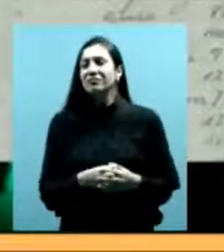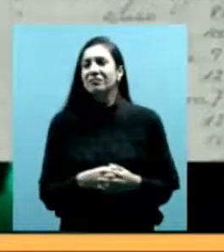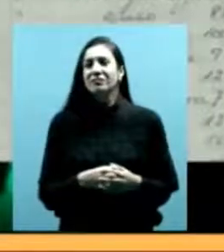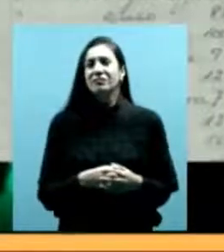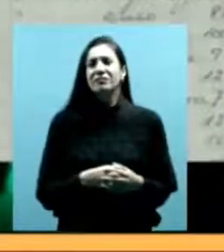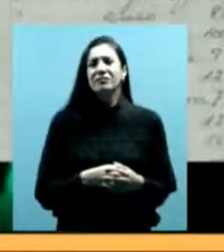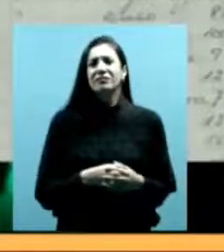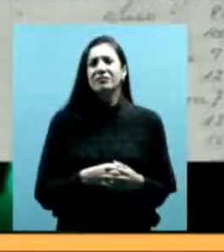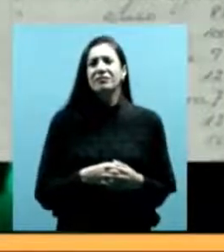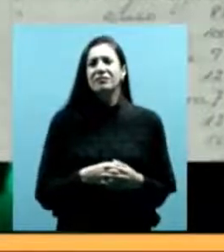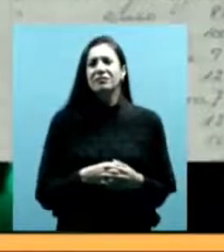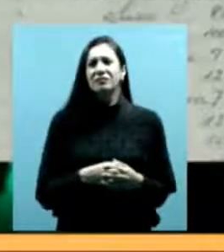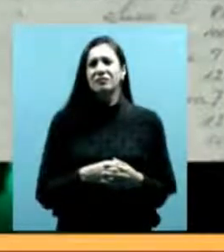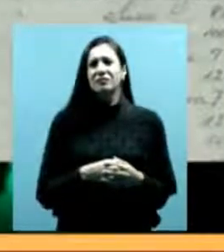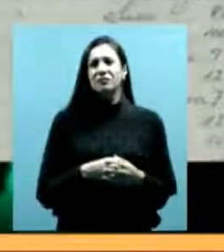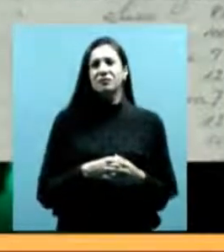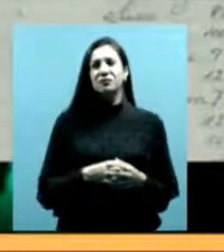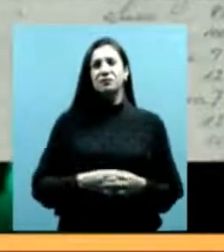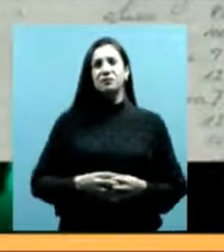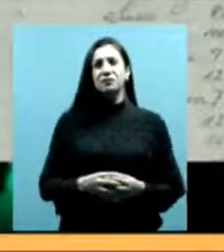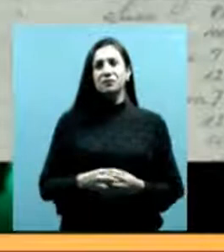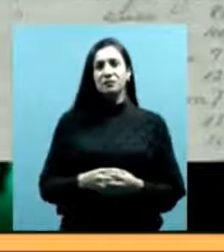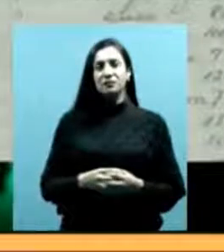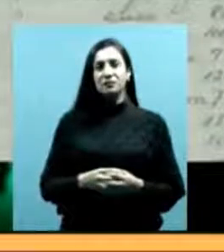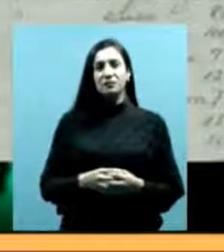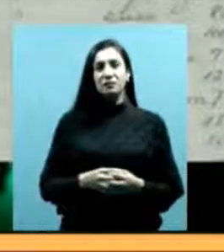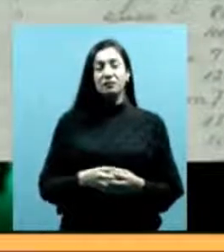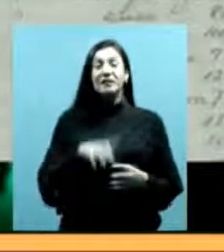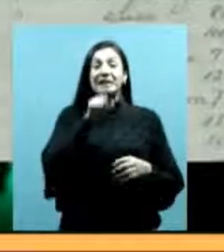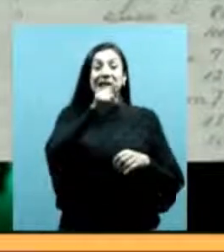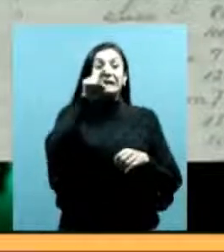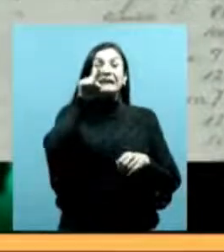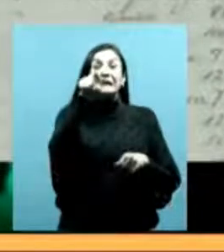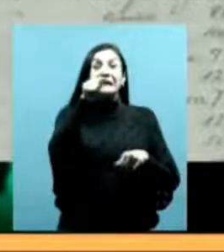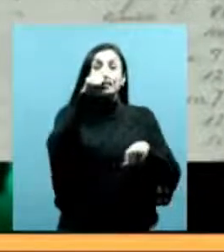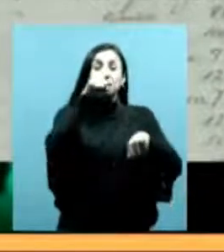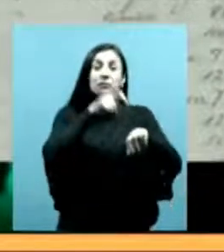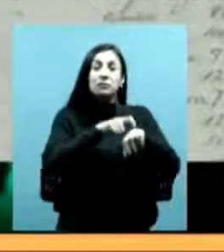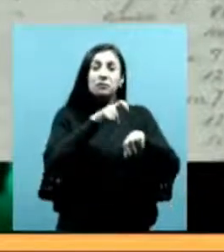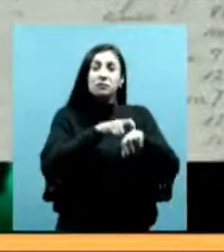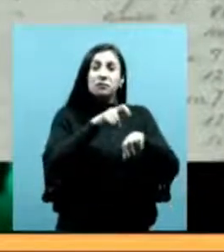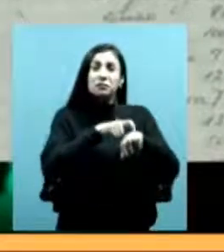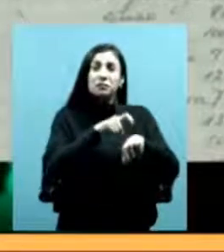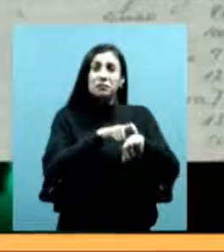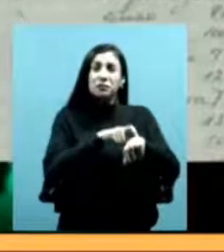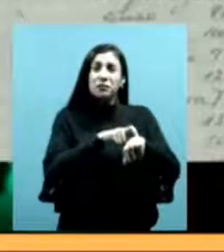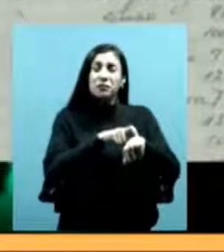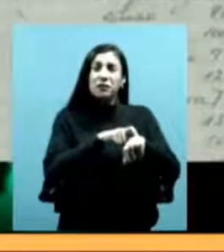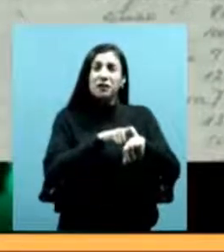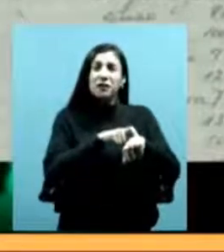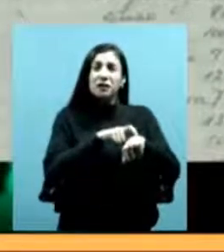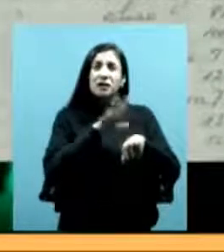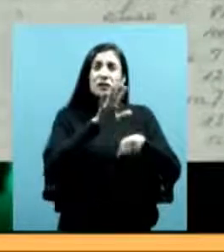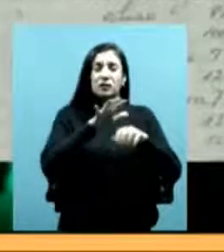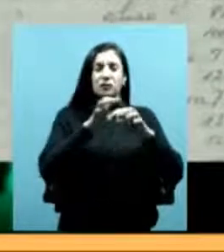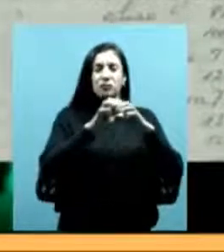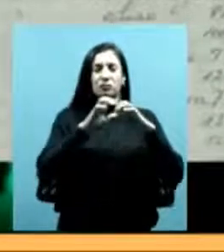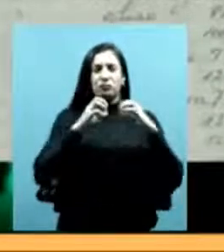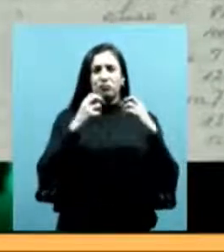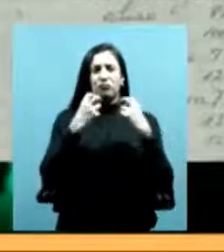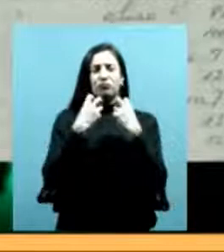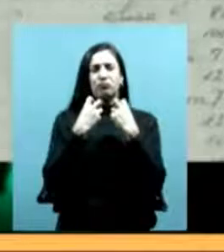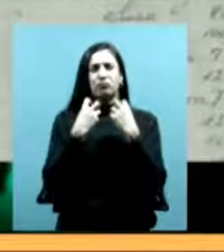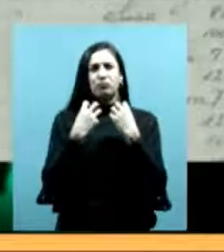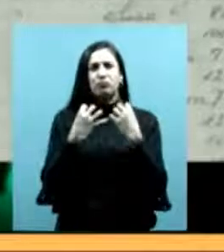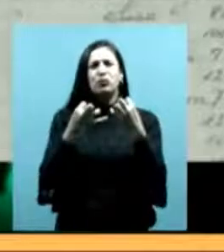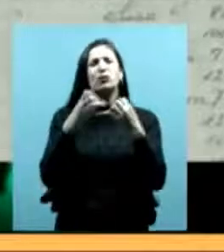la gente para amanzarlos. Ese momento en el que todavía eran soberanos en el territorio, que es hacia fines del